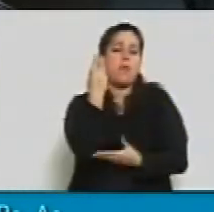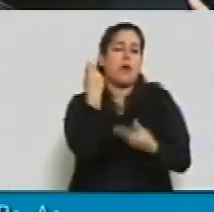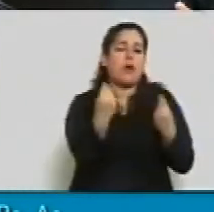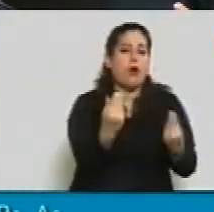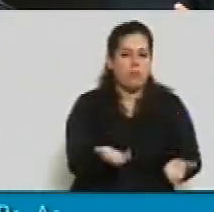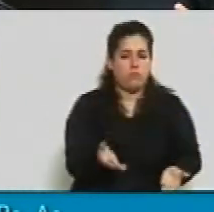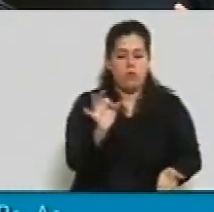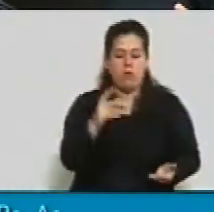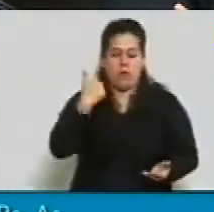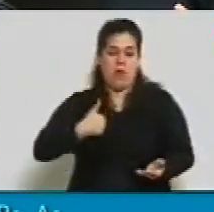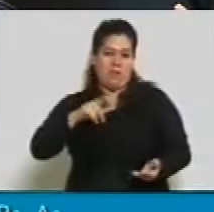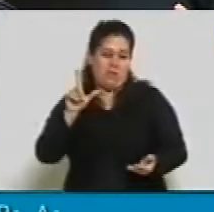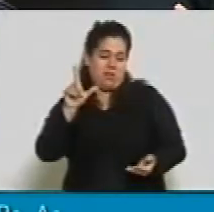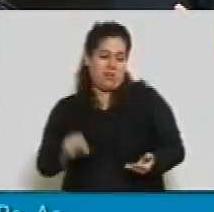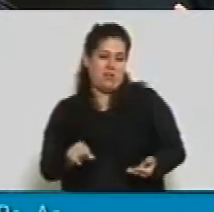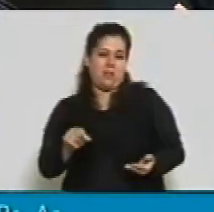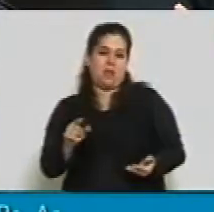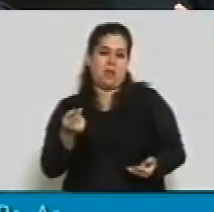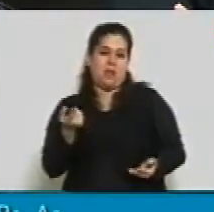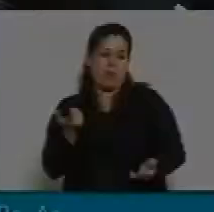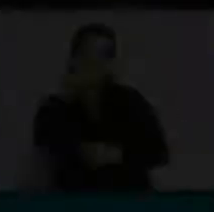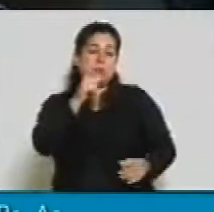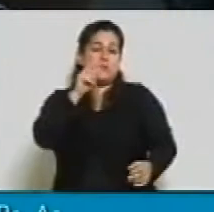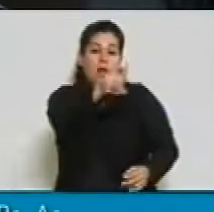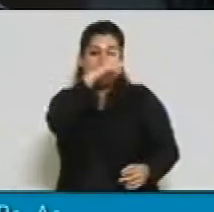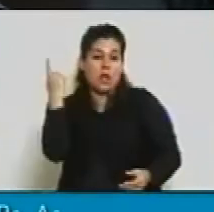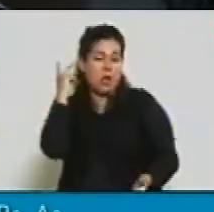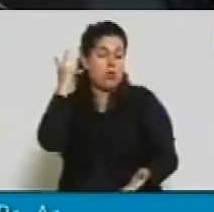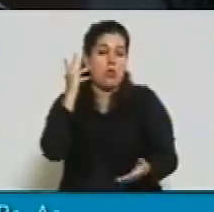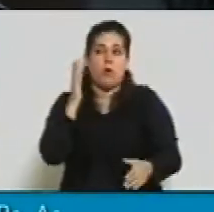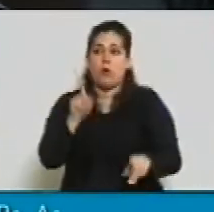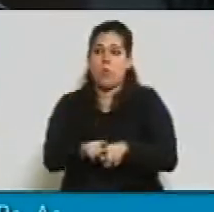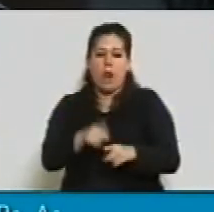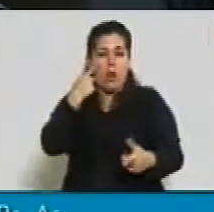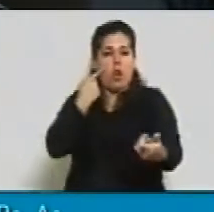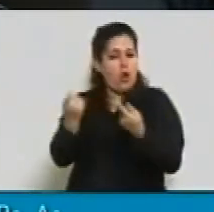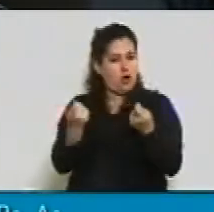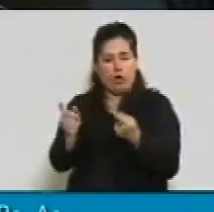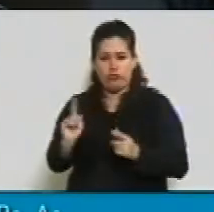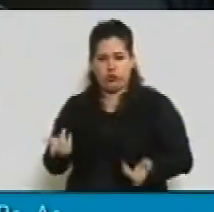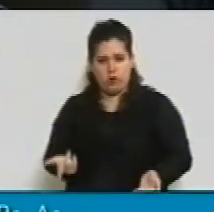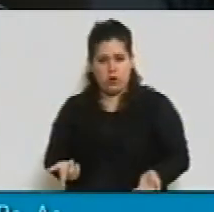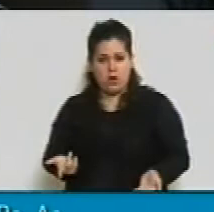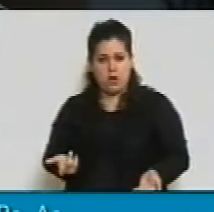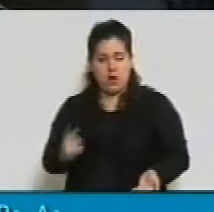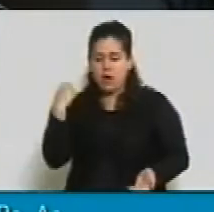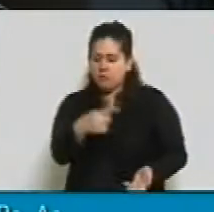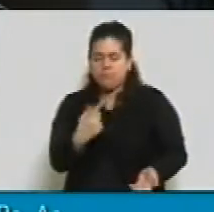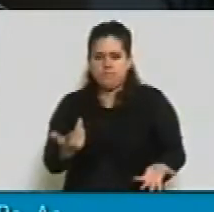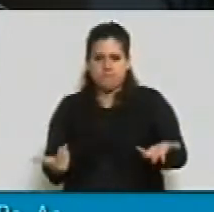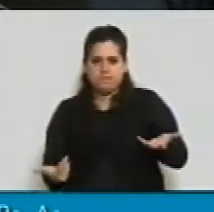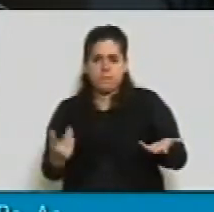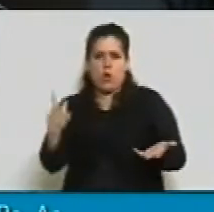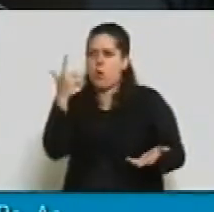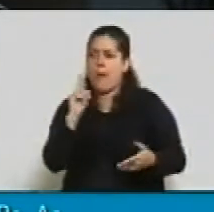como la Argentina que es de tamaño medio con un nivel de apertura alto. Si el Estado no regula la producción y consumo, nos encontramos que